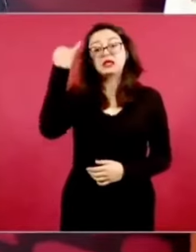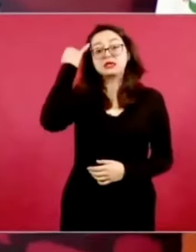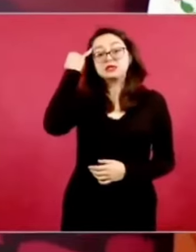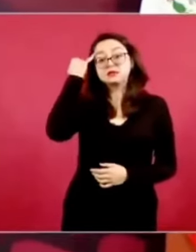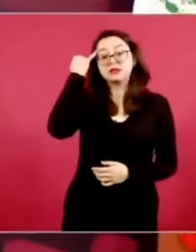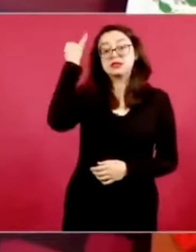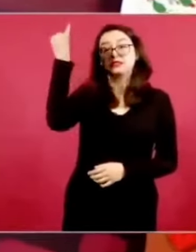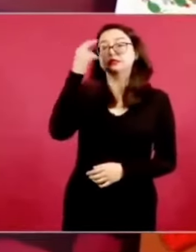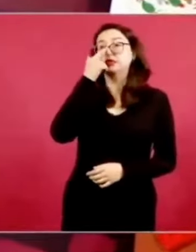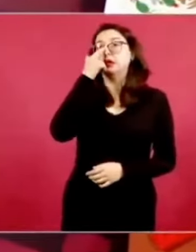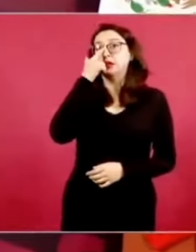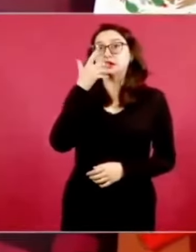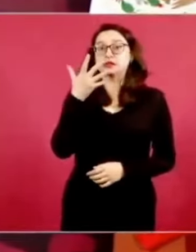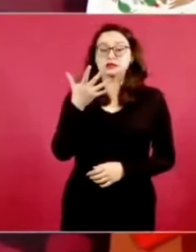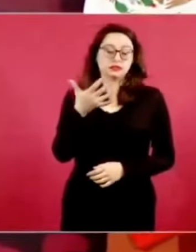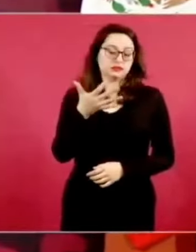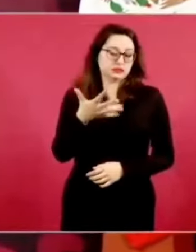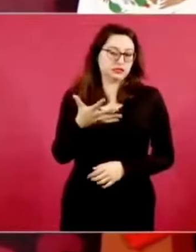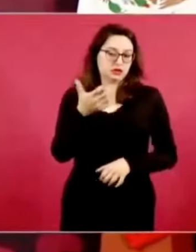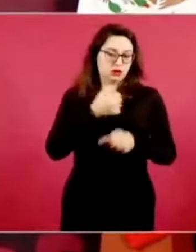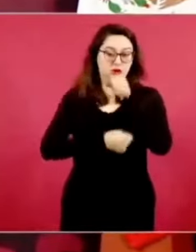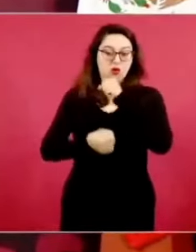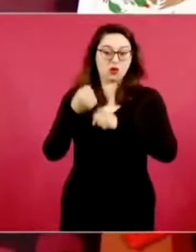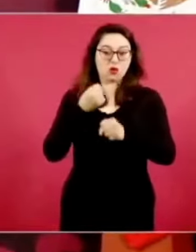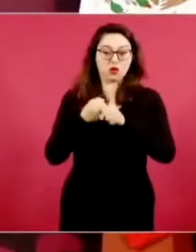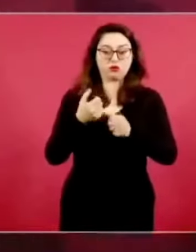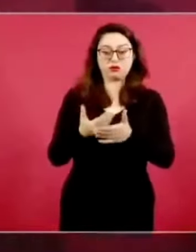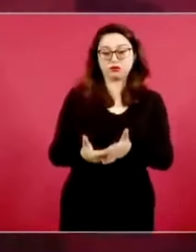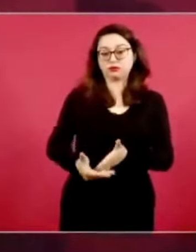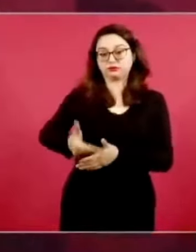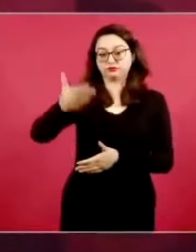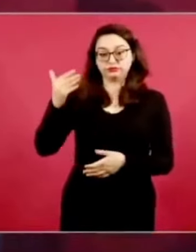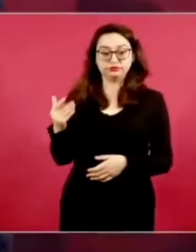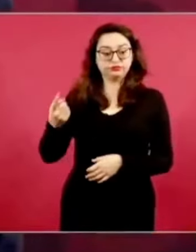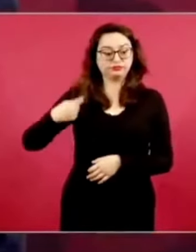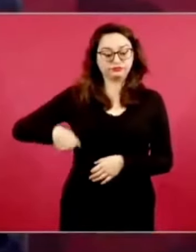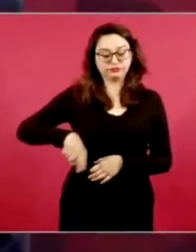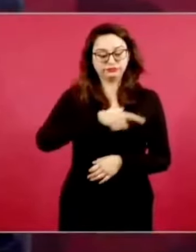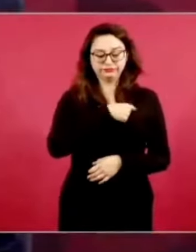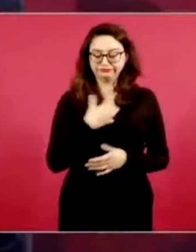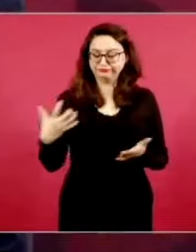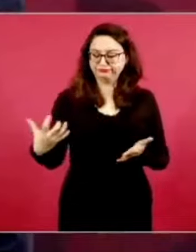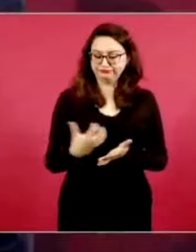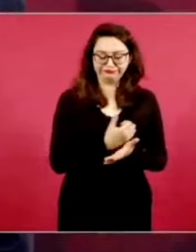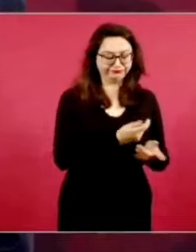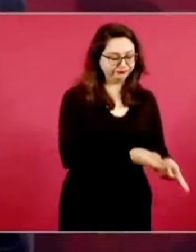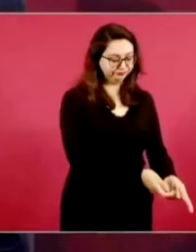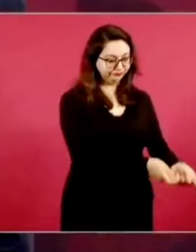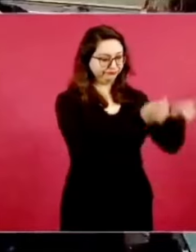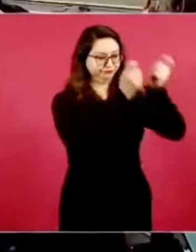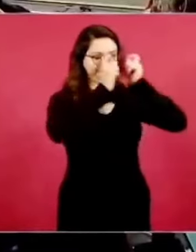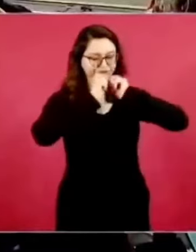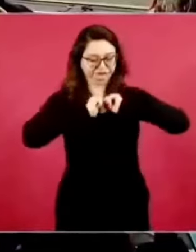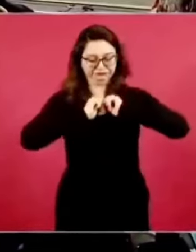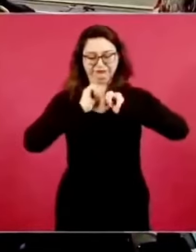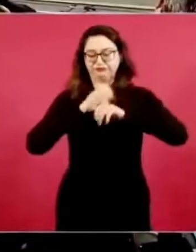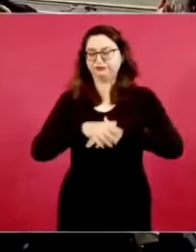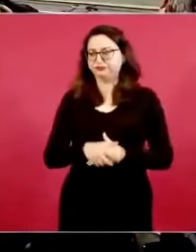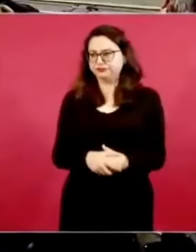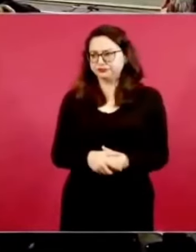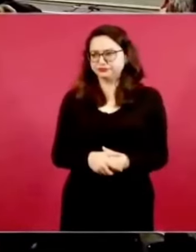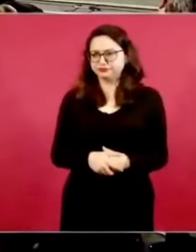no hacemos el aeropuerto en